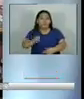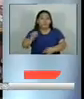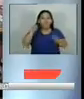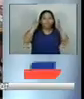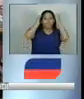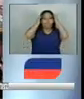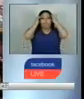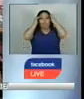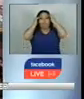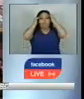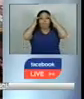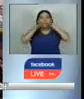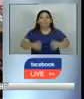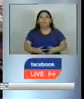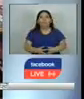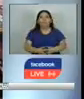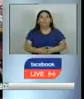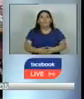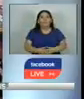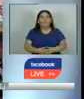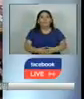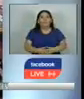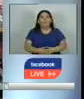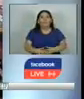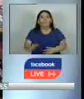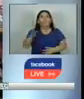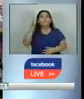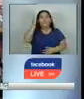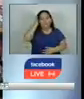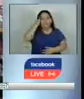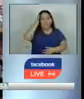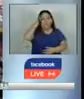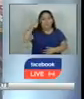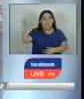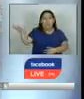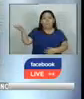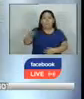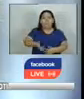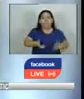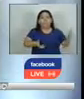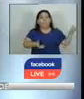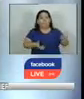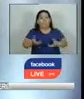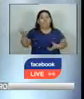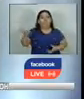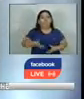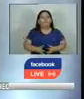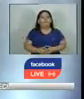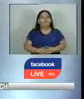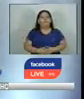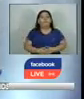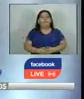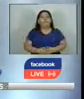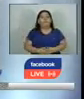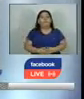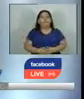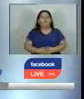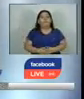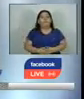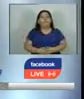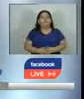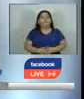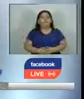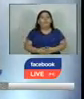preocupación es que las deportaciones se van a incrementar ahora contra los compatriotas, contra los